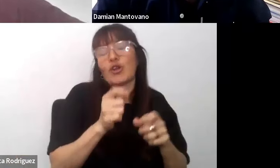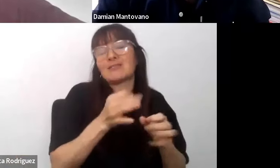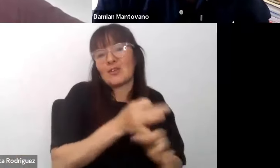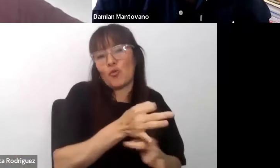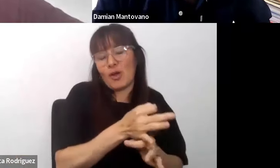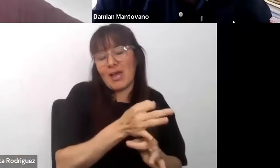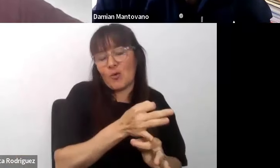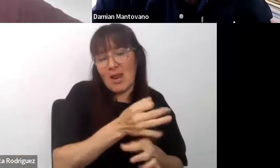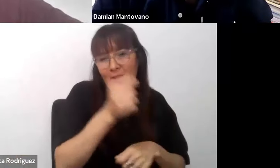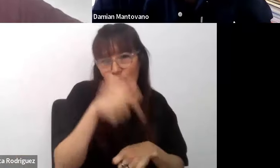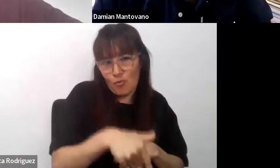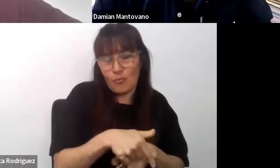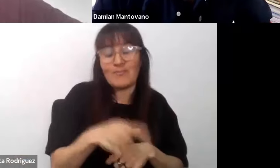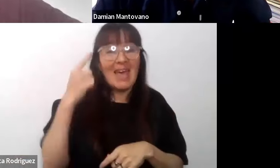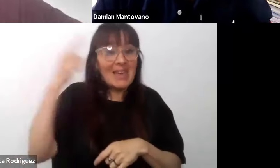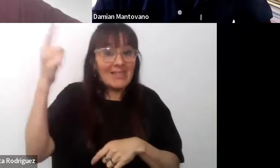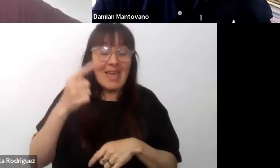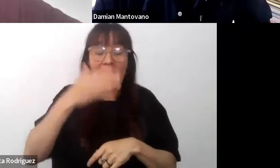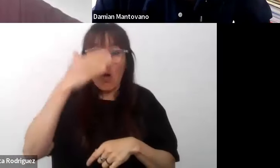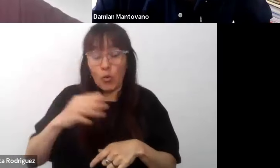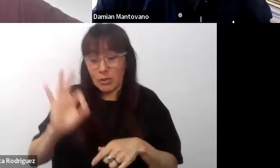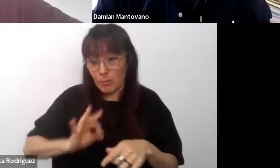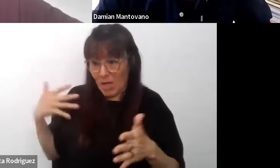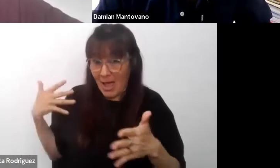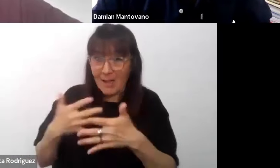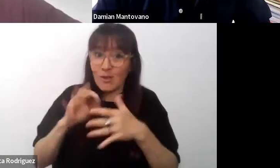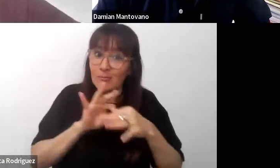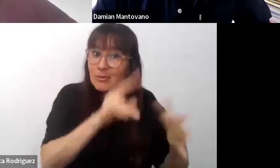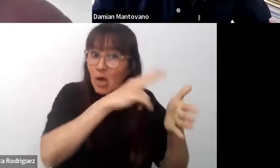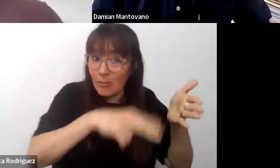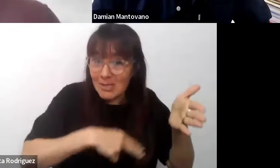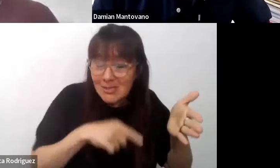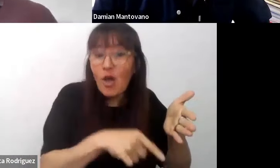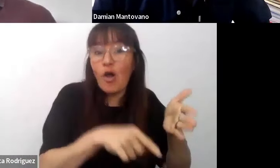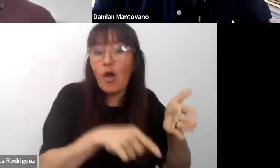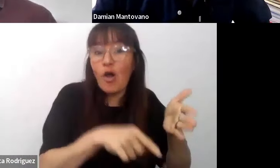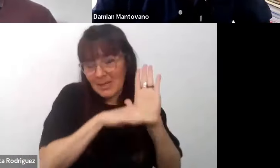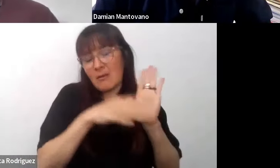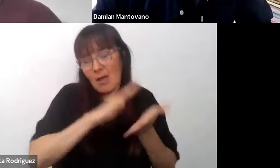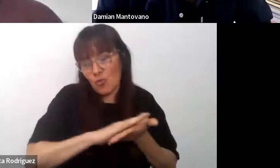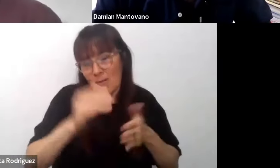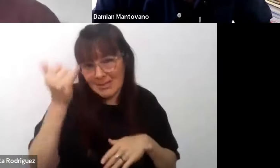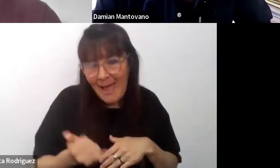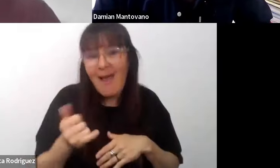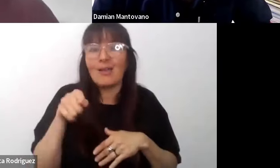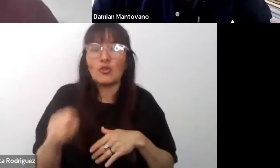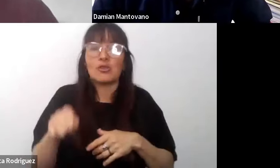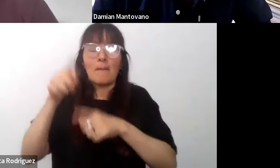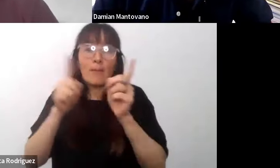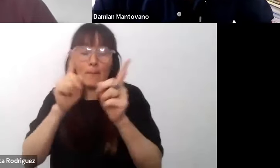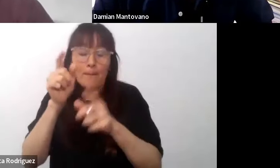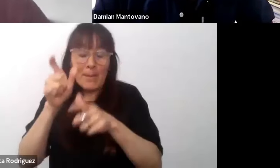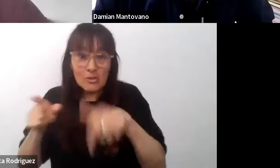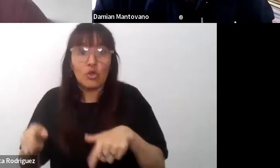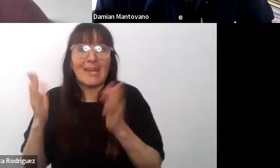últimos años a través de la convención y de las nuevas normativas es que aquellos que estudian para ser profesores de escuela de